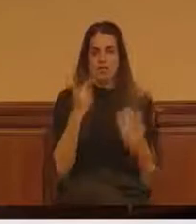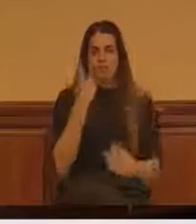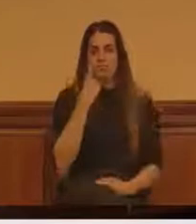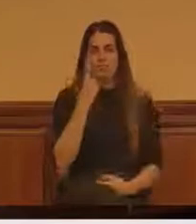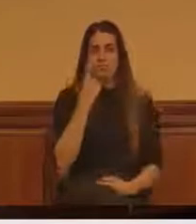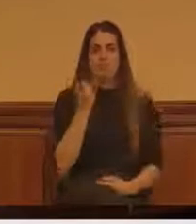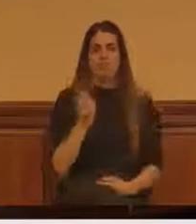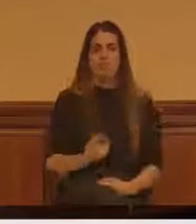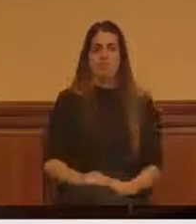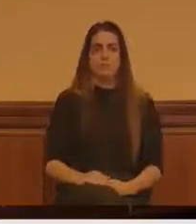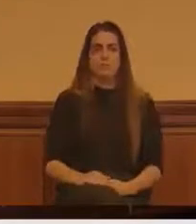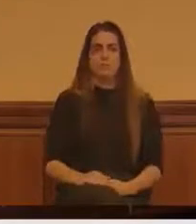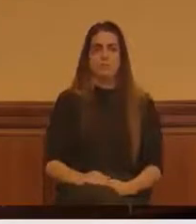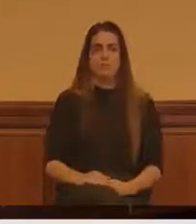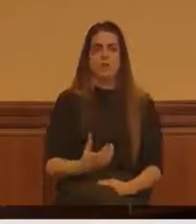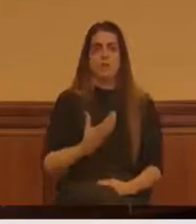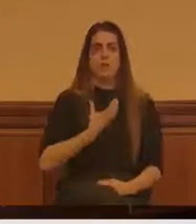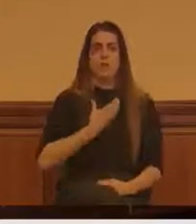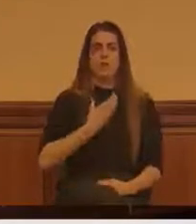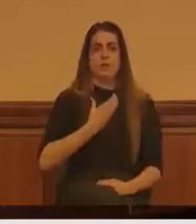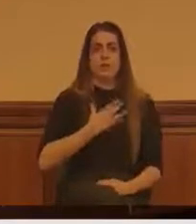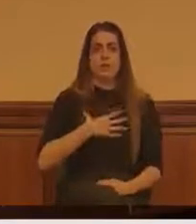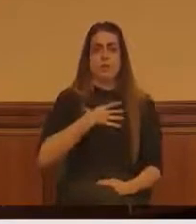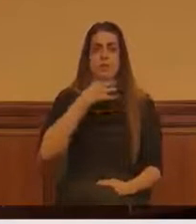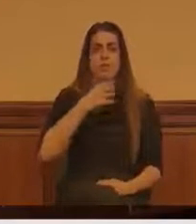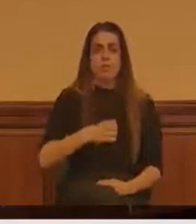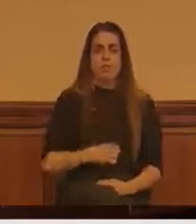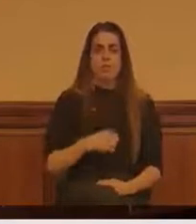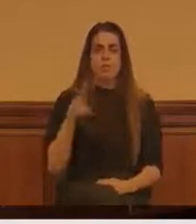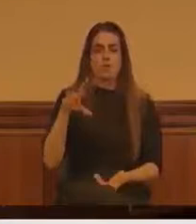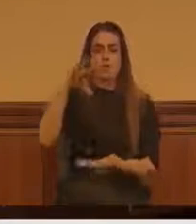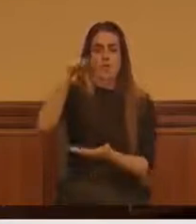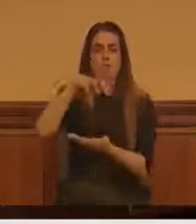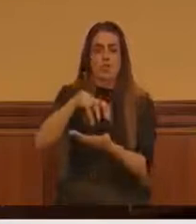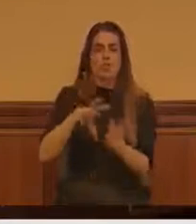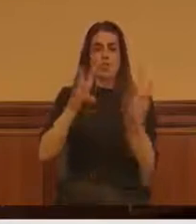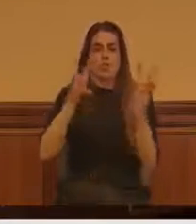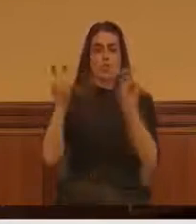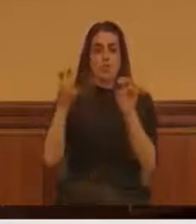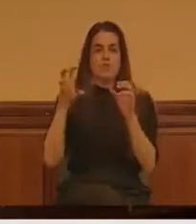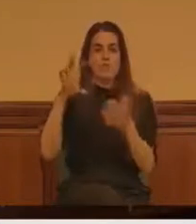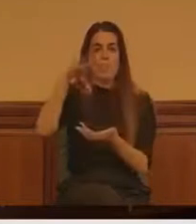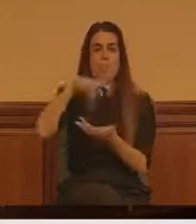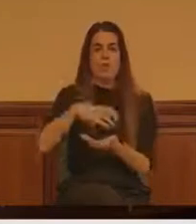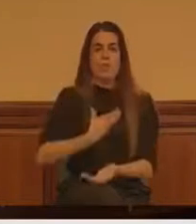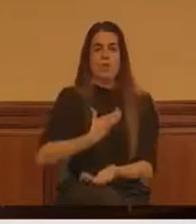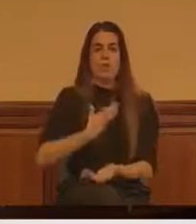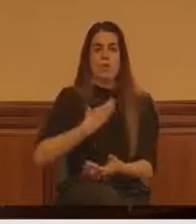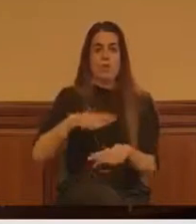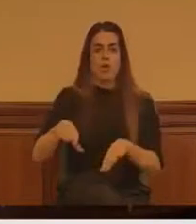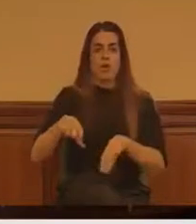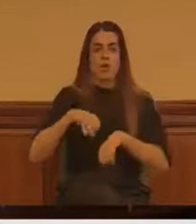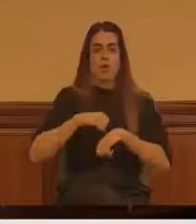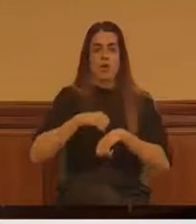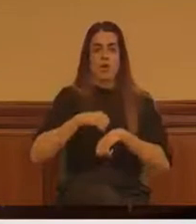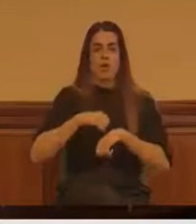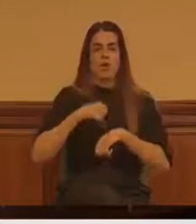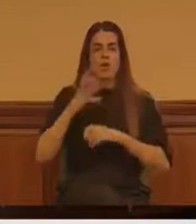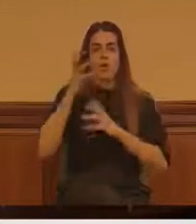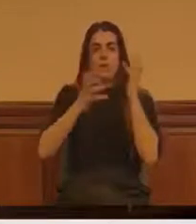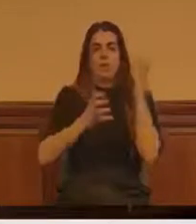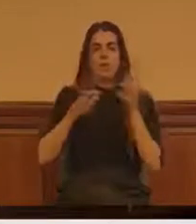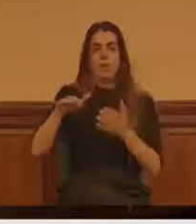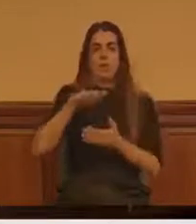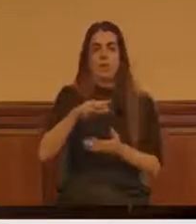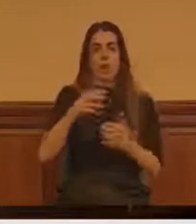El Ayuntamiento de Mostoles construirá un nuevo centro municipal de acogida de animales en el polígono de Las Nieves.